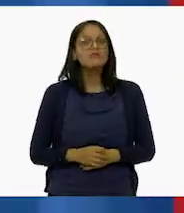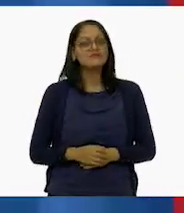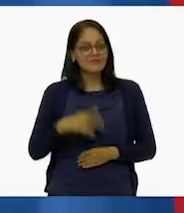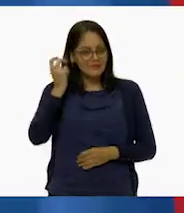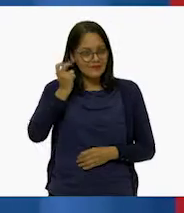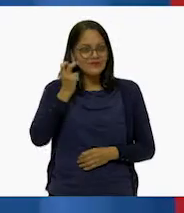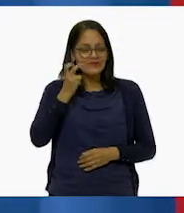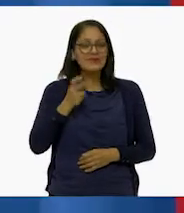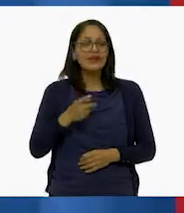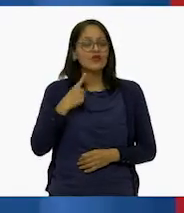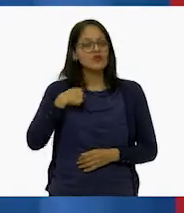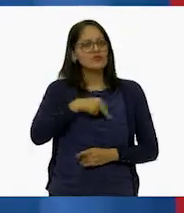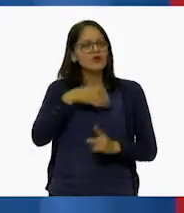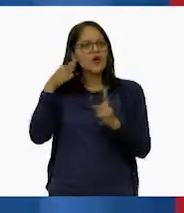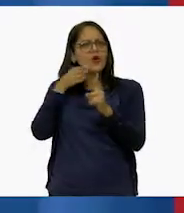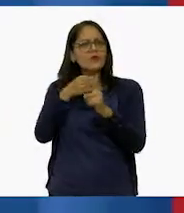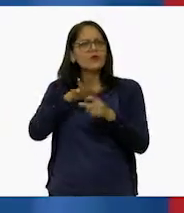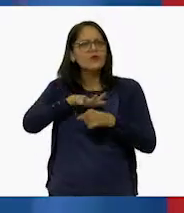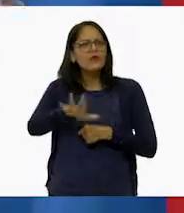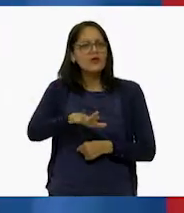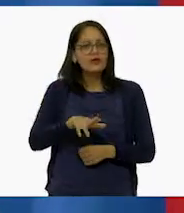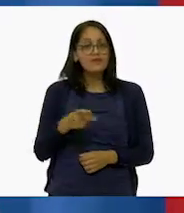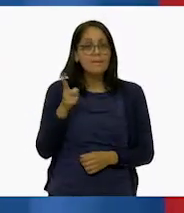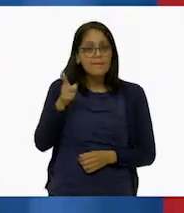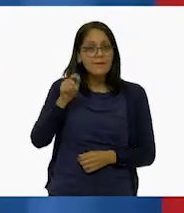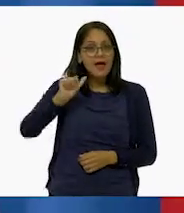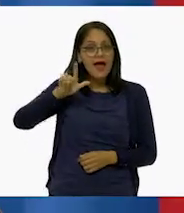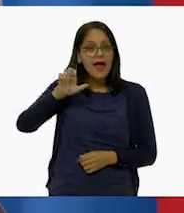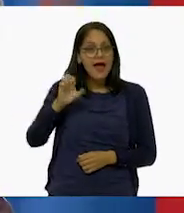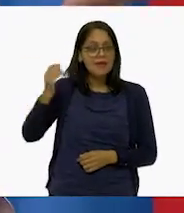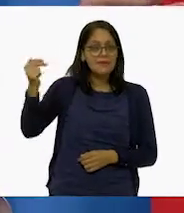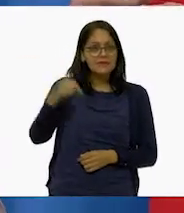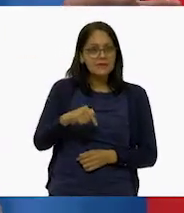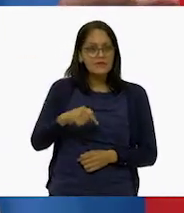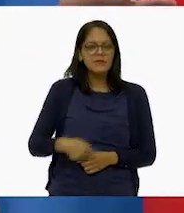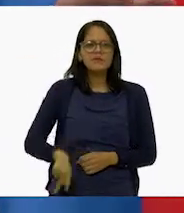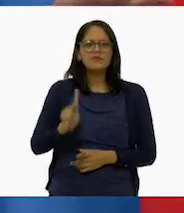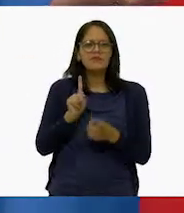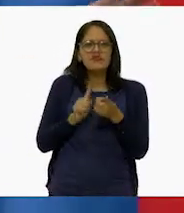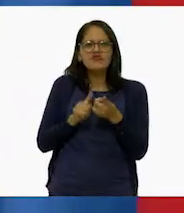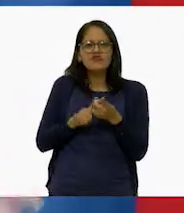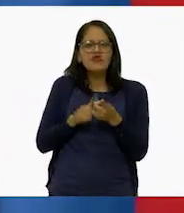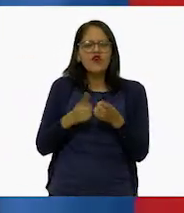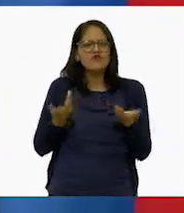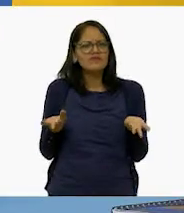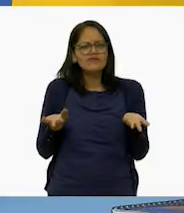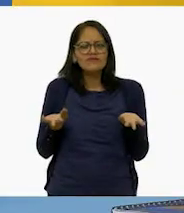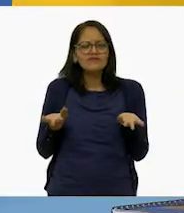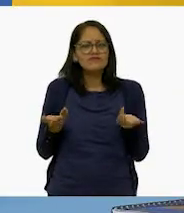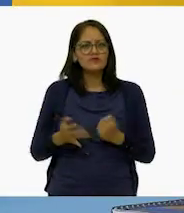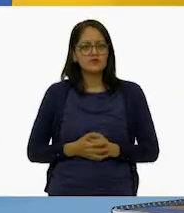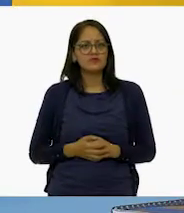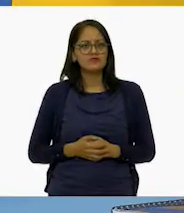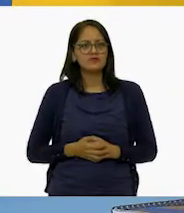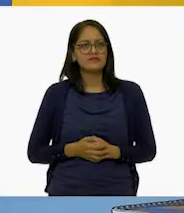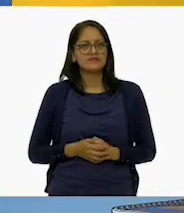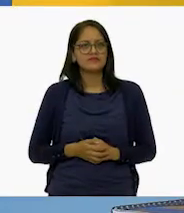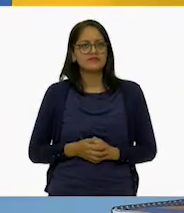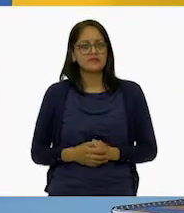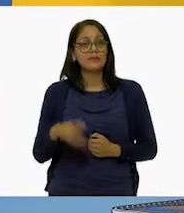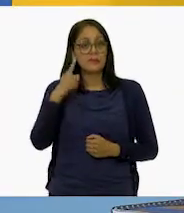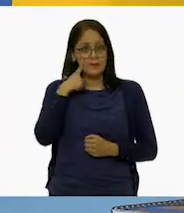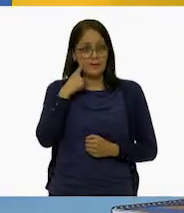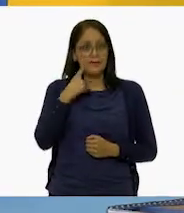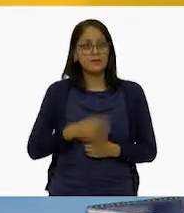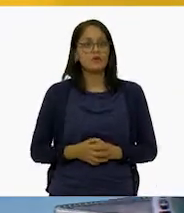Nuestra misión es encontrar a Ale. Pero, ¿dónde empezamos, Larisa? A ver, yo